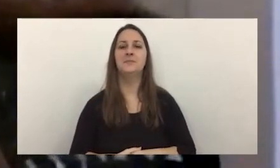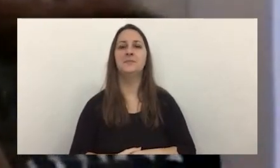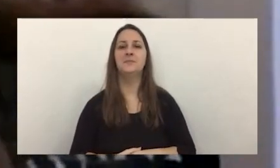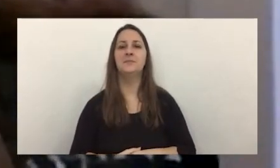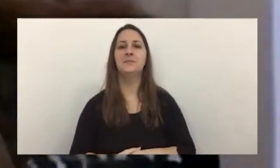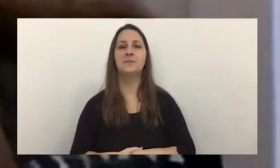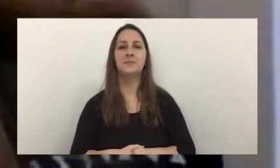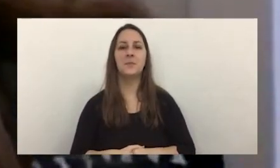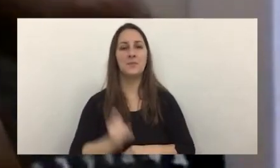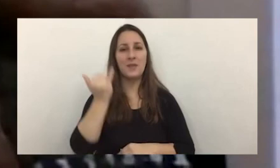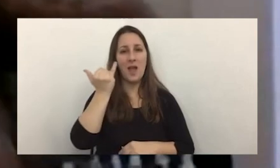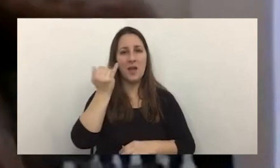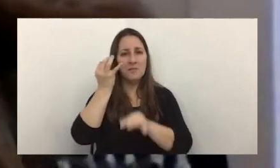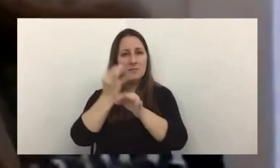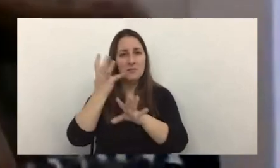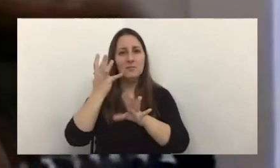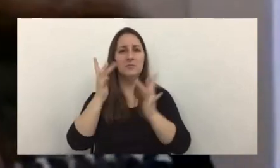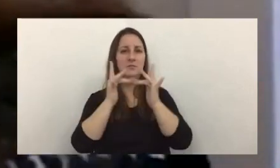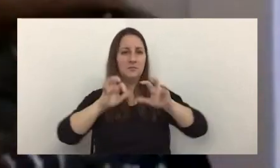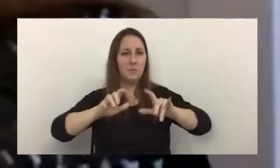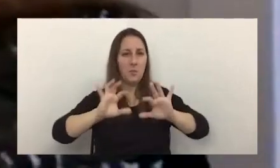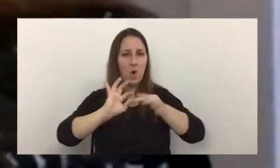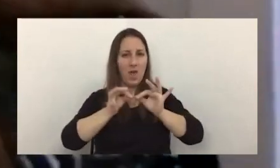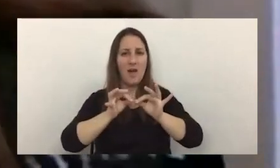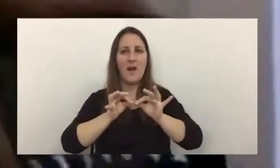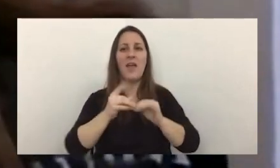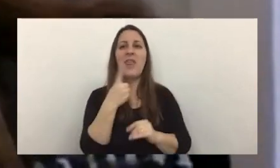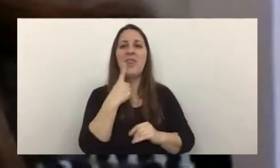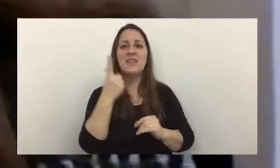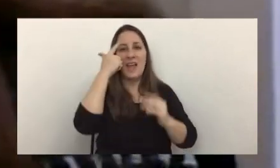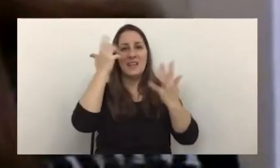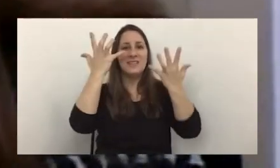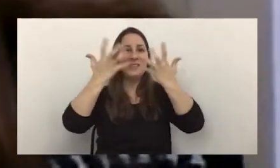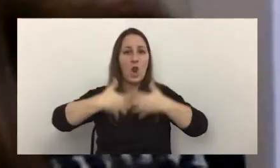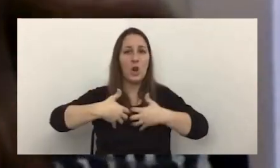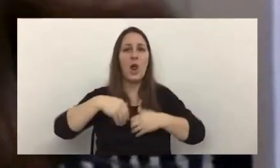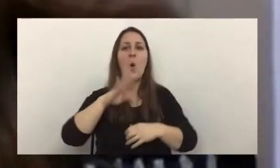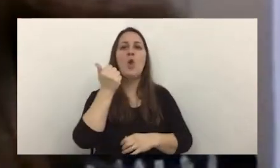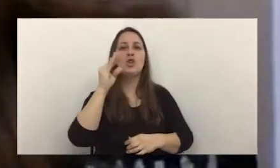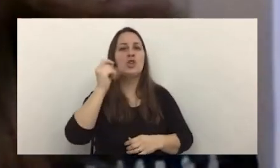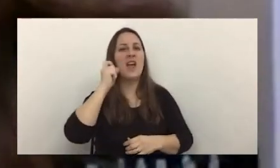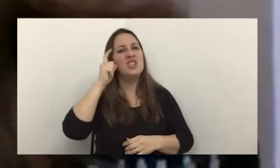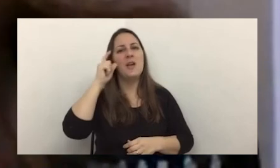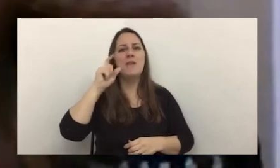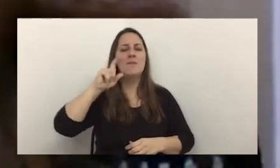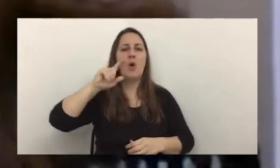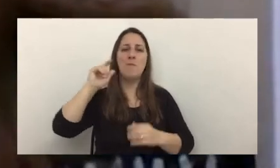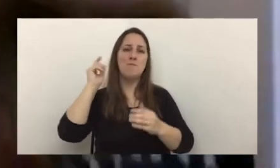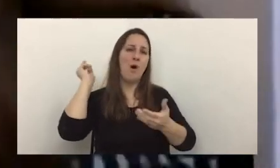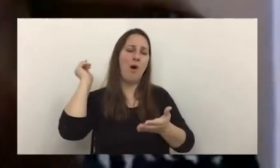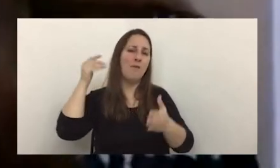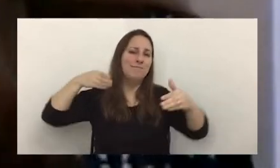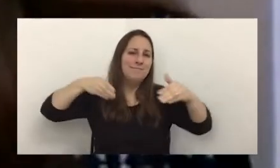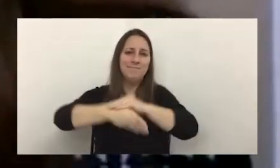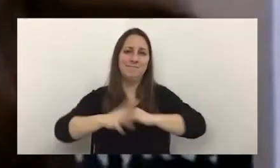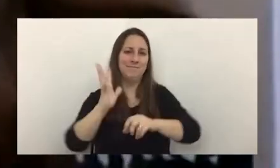hay especialistas en criptoactivos que dicen que la tecnología blockchain es inviolable de acuerdo al expuesto y